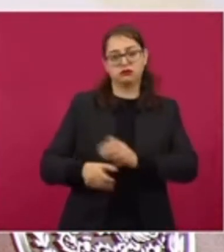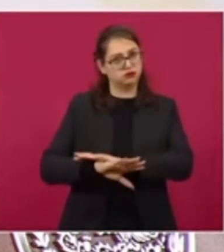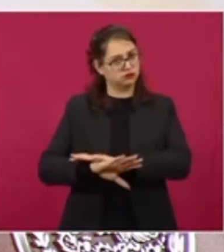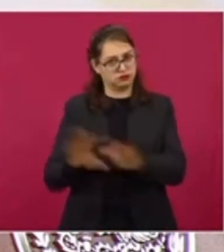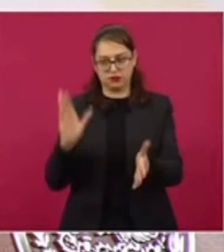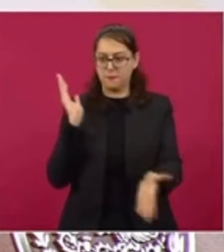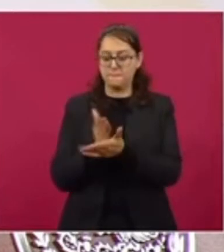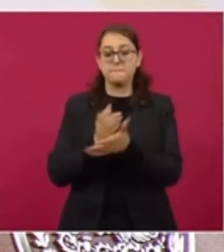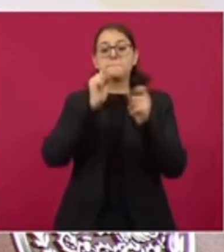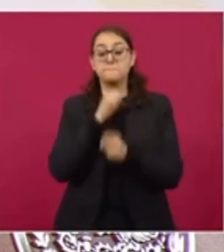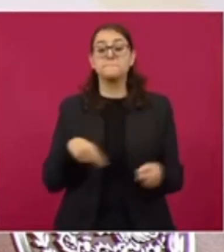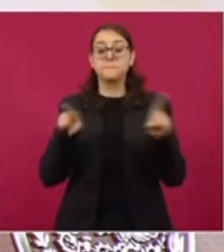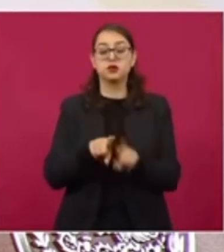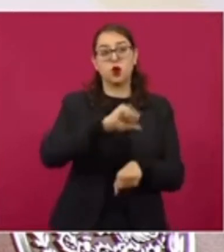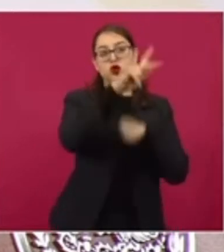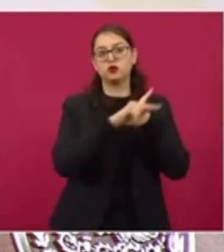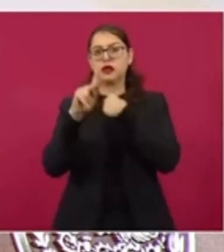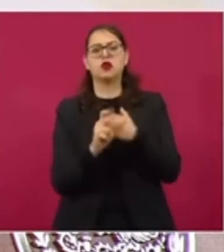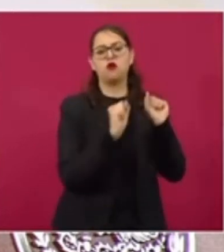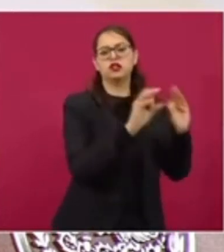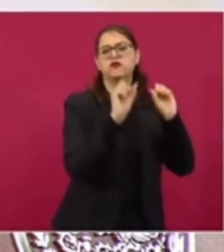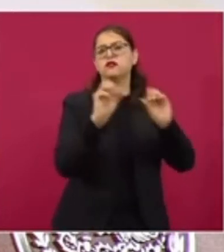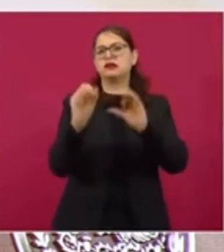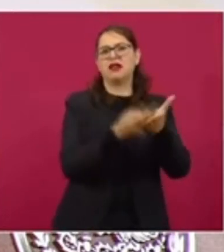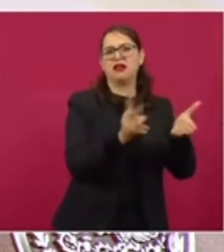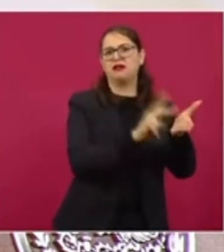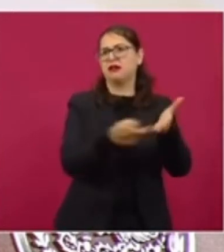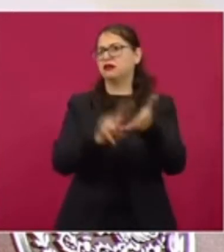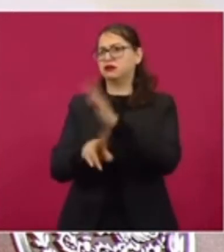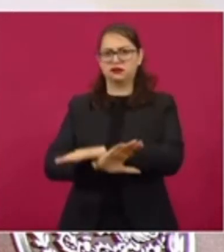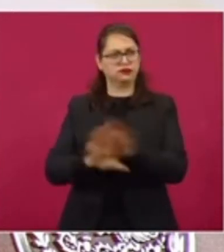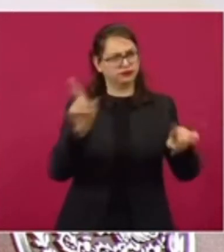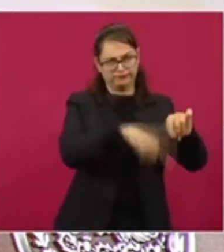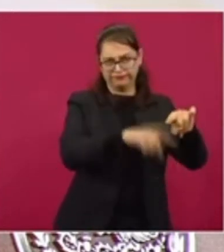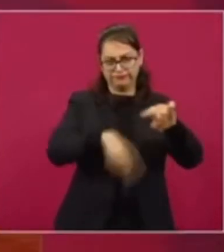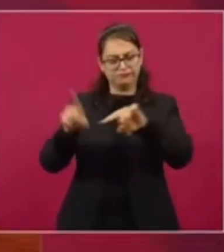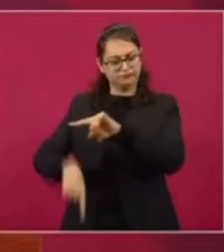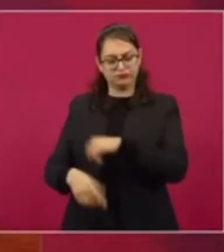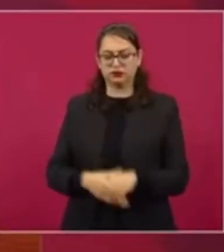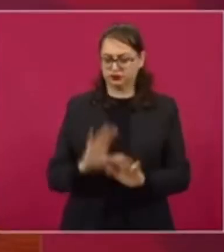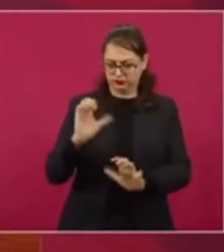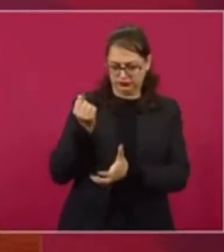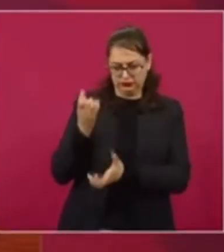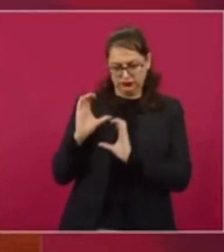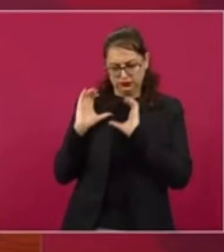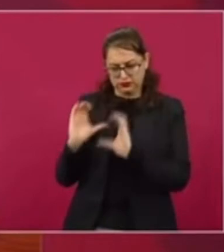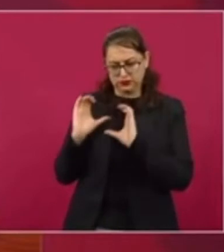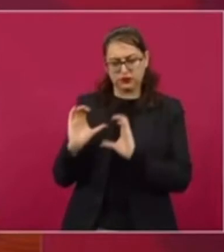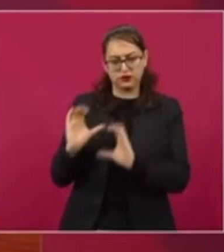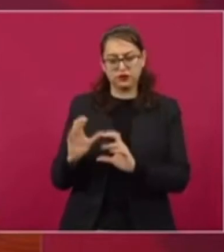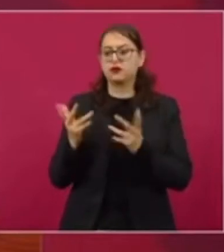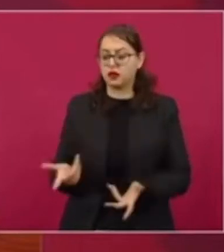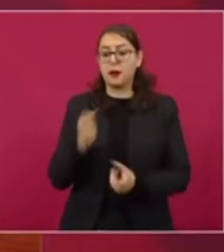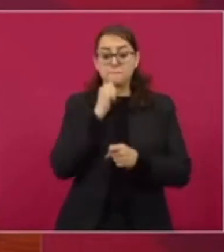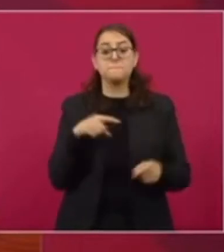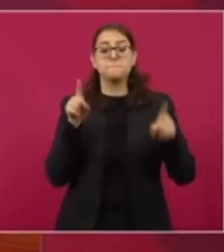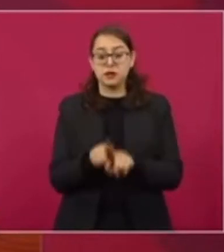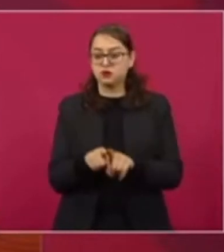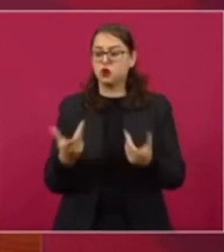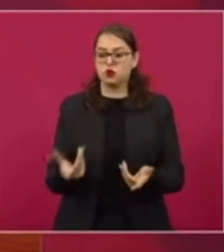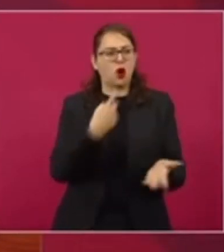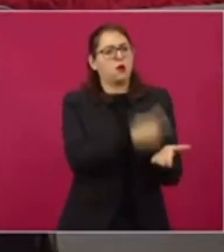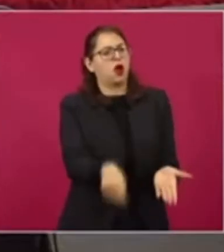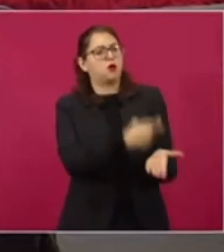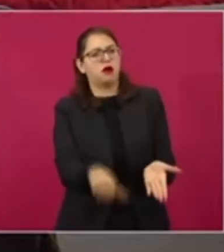dependencias federales en el extranjero. Solo se adquirieron insumos estrictamente necesarios, una vez contratada la no existencia en el almacén,